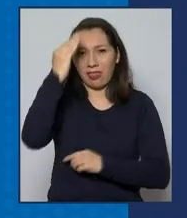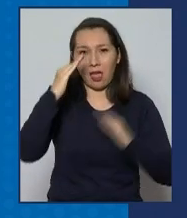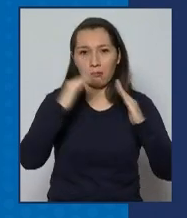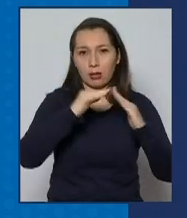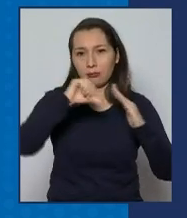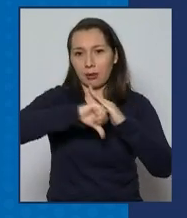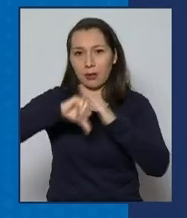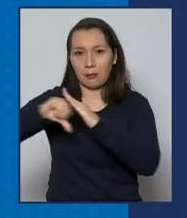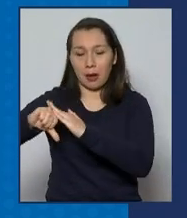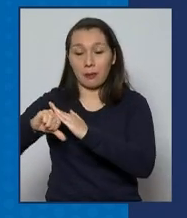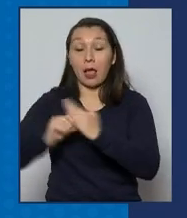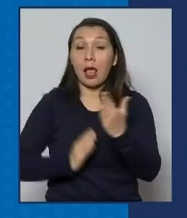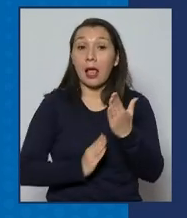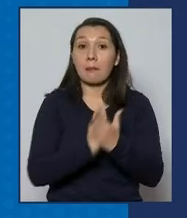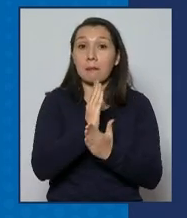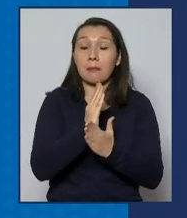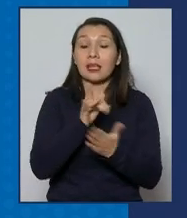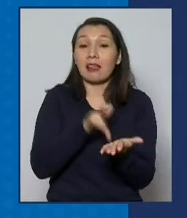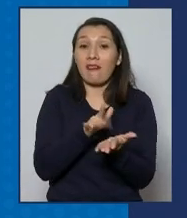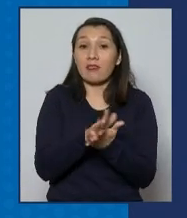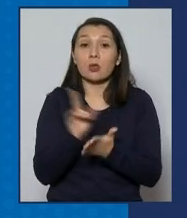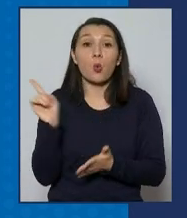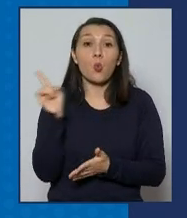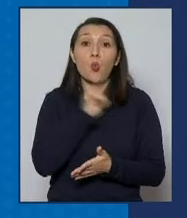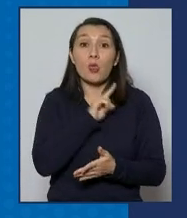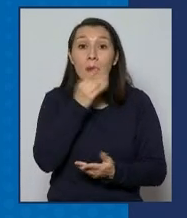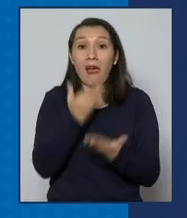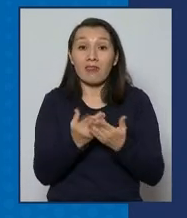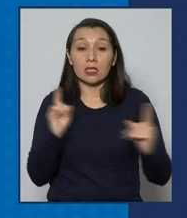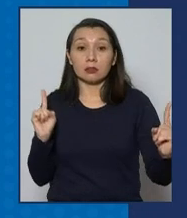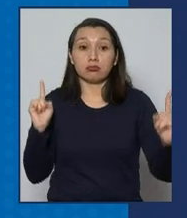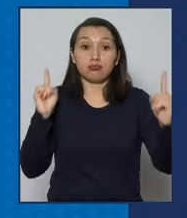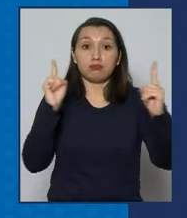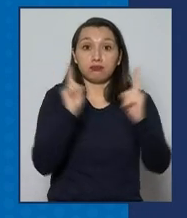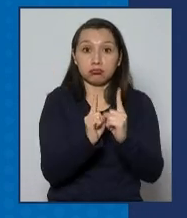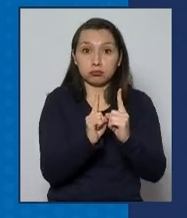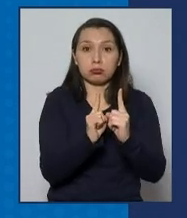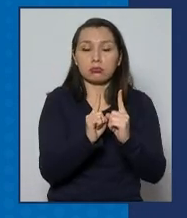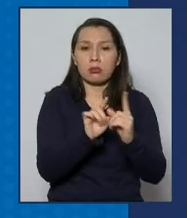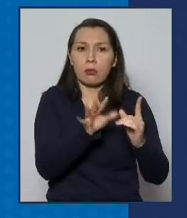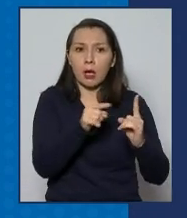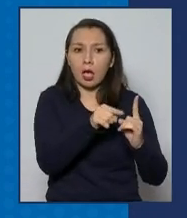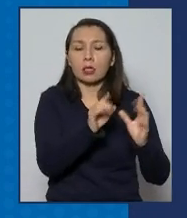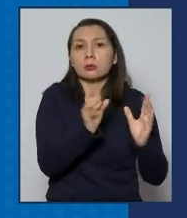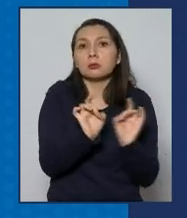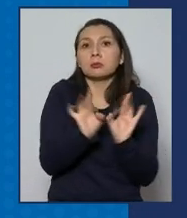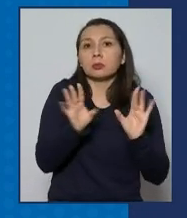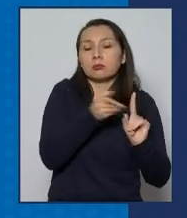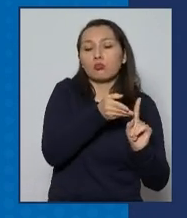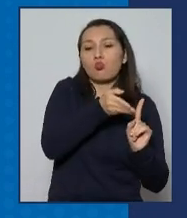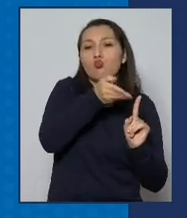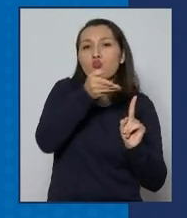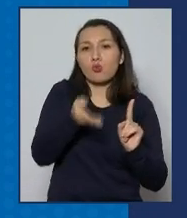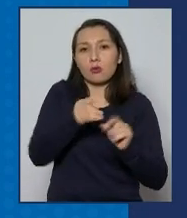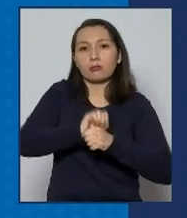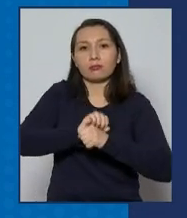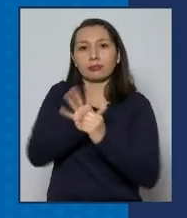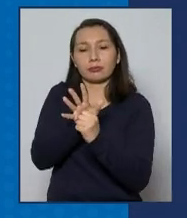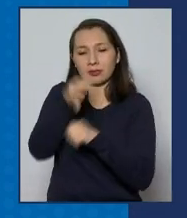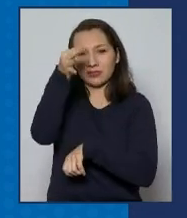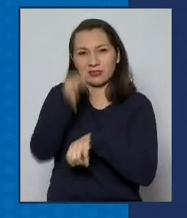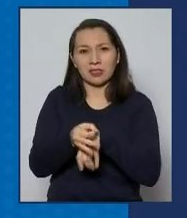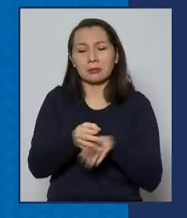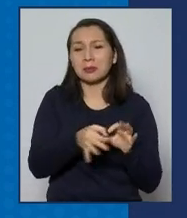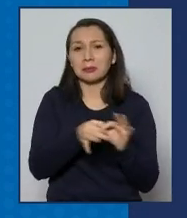días desde la fecha del último contacto donde puede haber habido transmisión de la enfermedad.